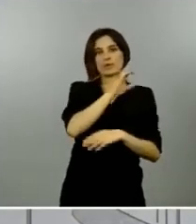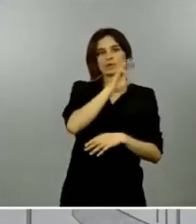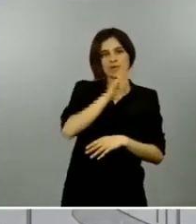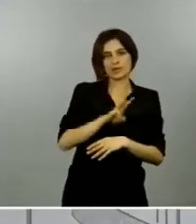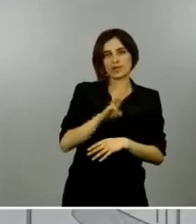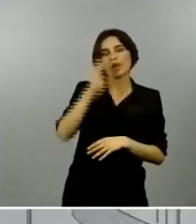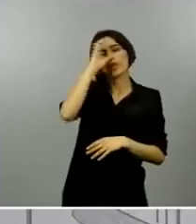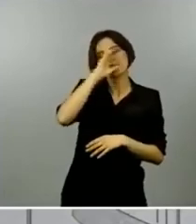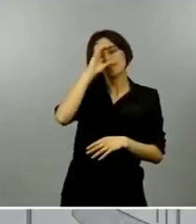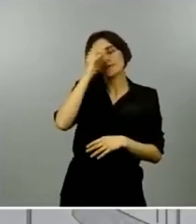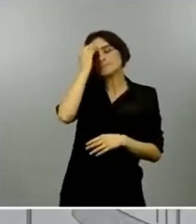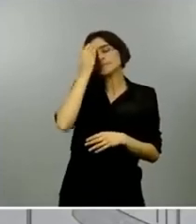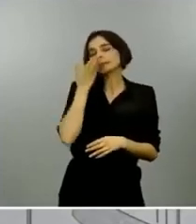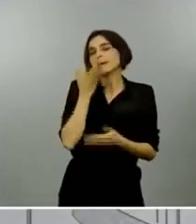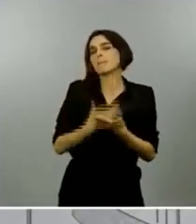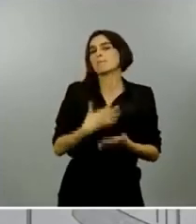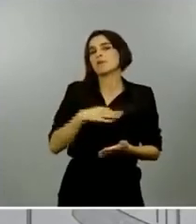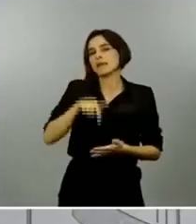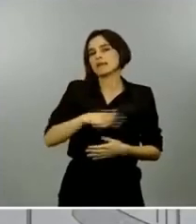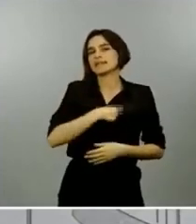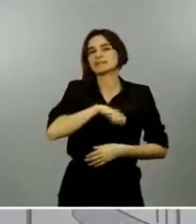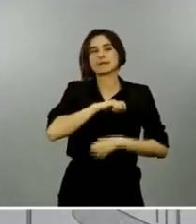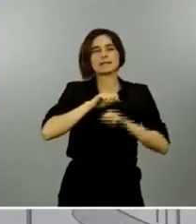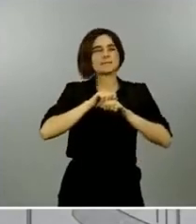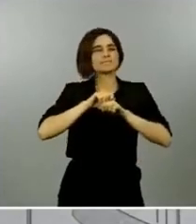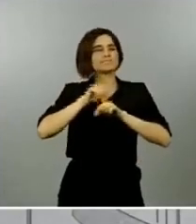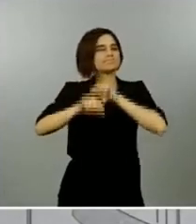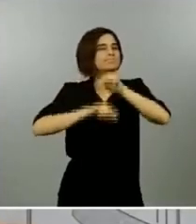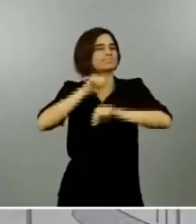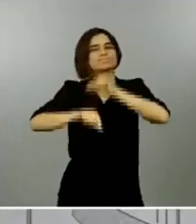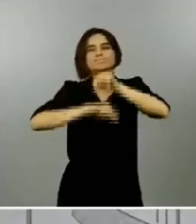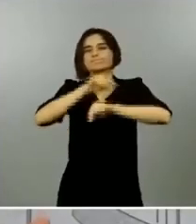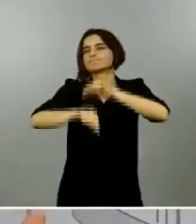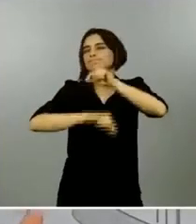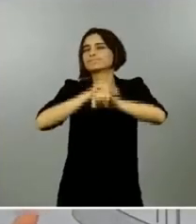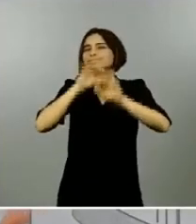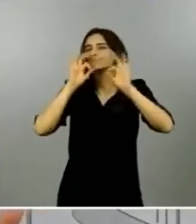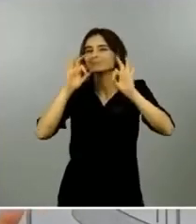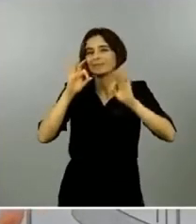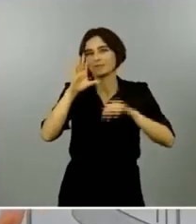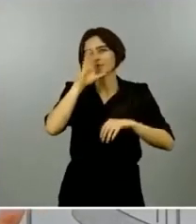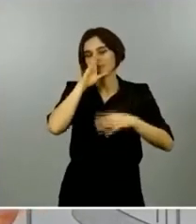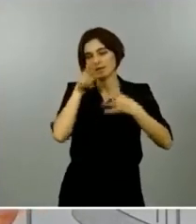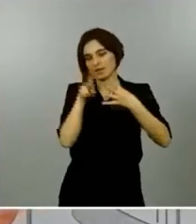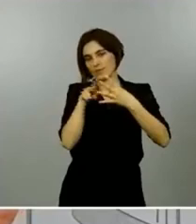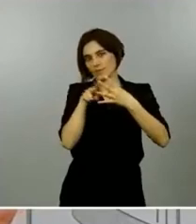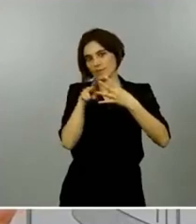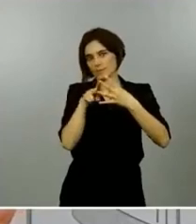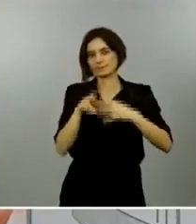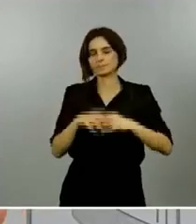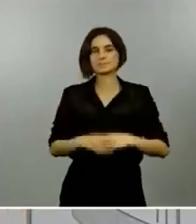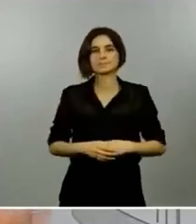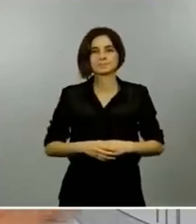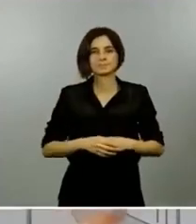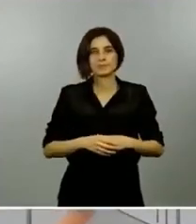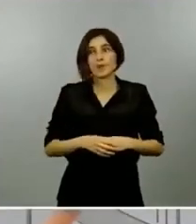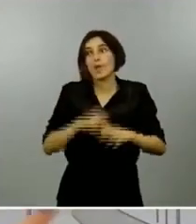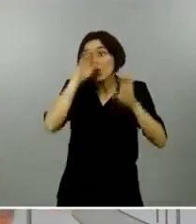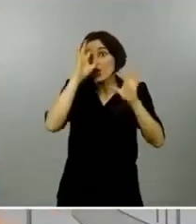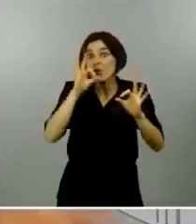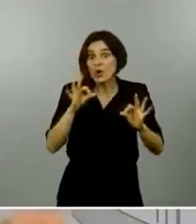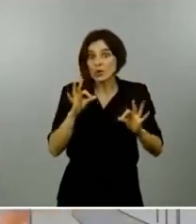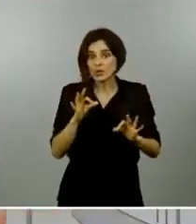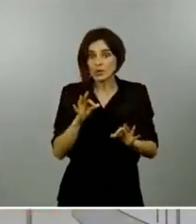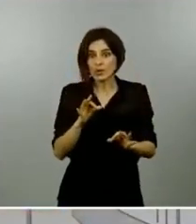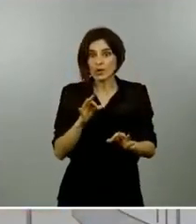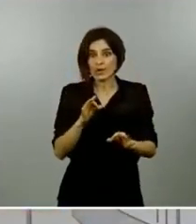insisto claramente con el conocimiento que tenemos hoy pues habría cosas que hace ocho semanas o incluso más